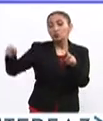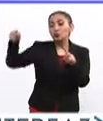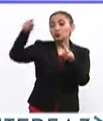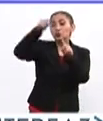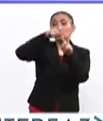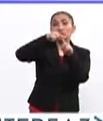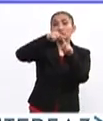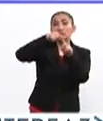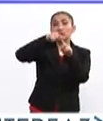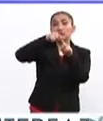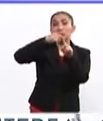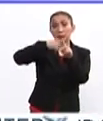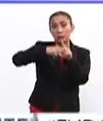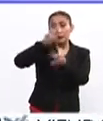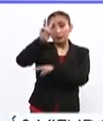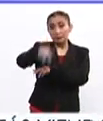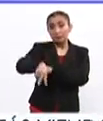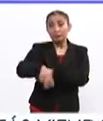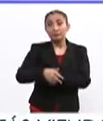continuo.